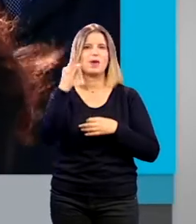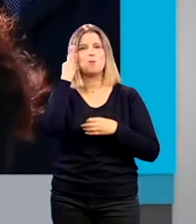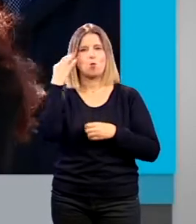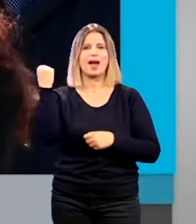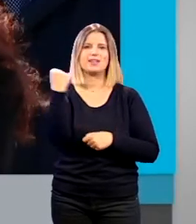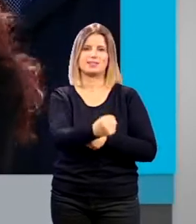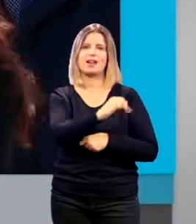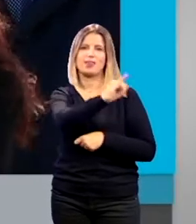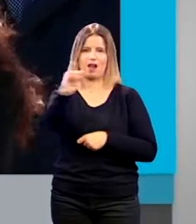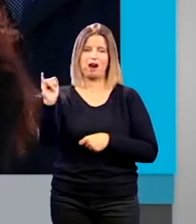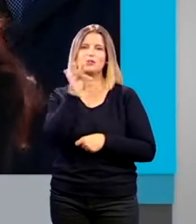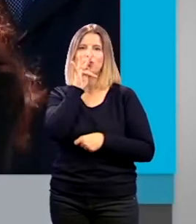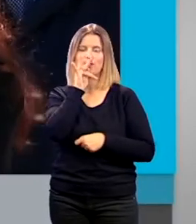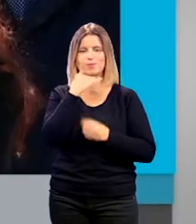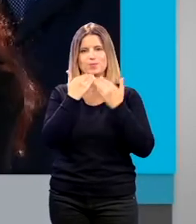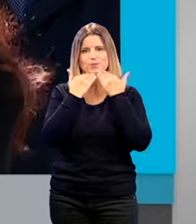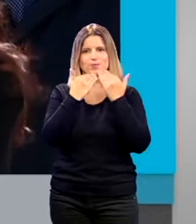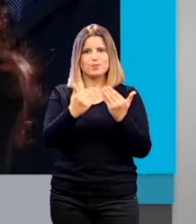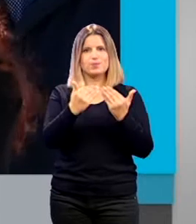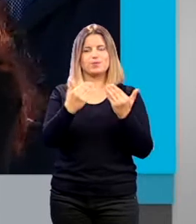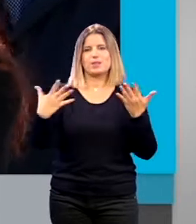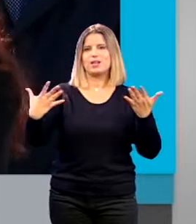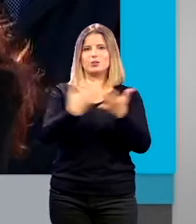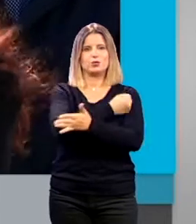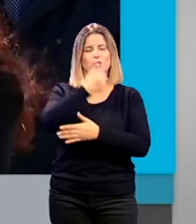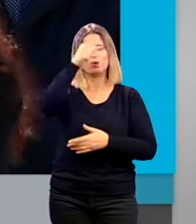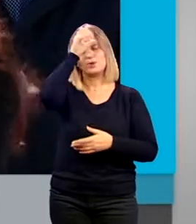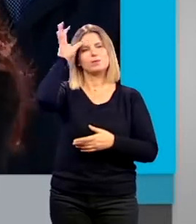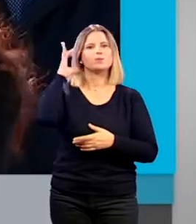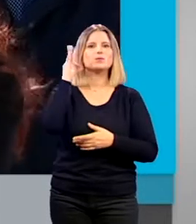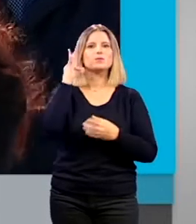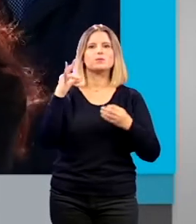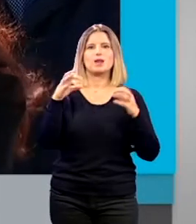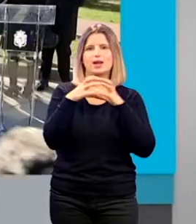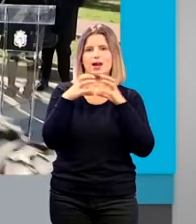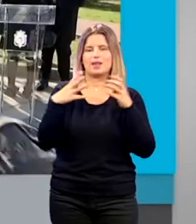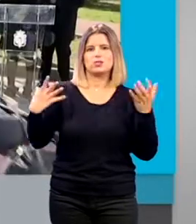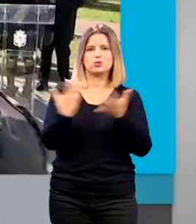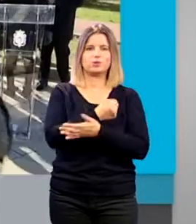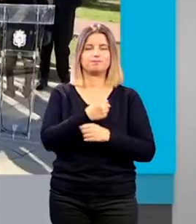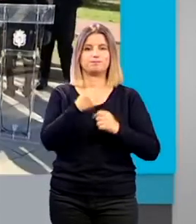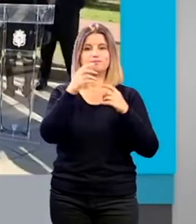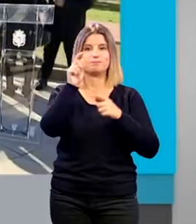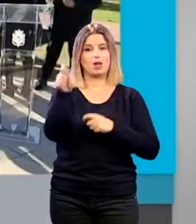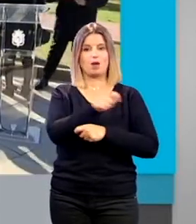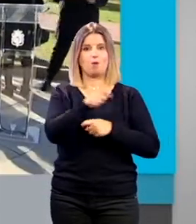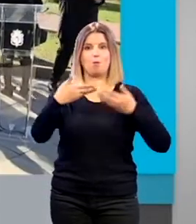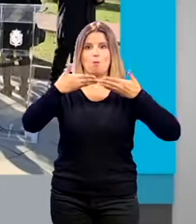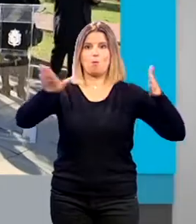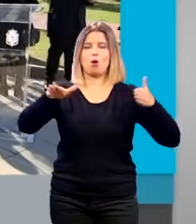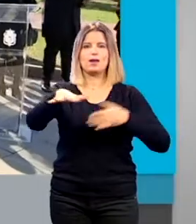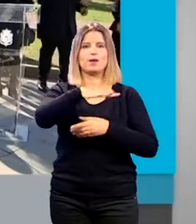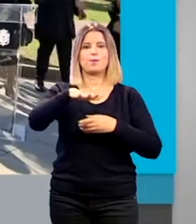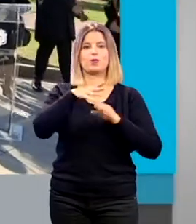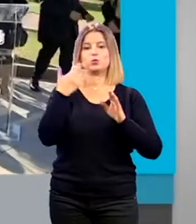pero que que le doy las gracias a todo y a toda Granada y a todo el mundo La inauguración del espacio se produce una